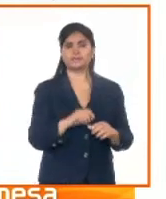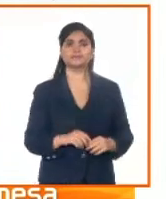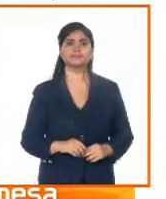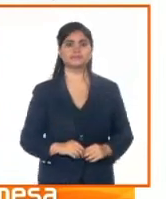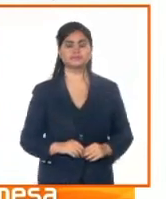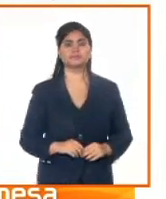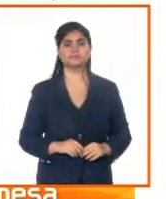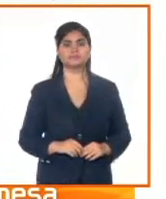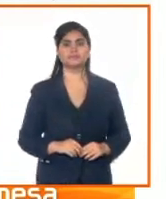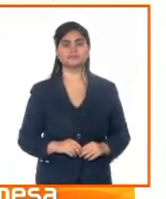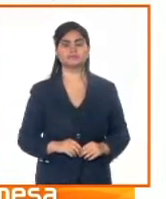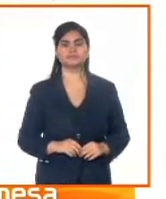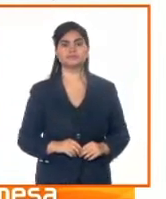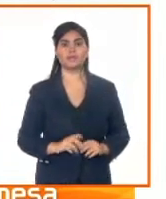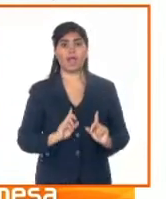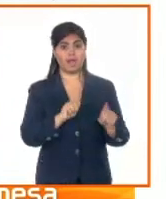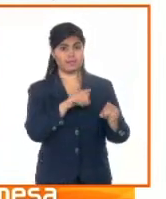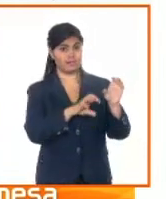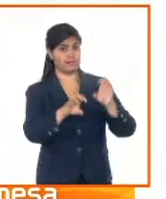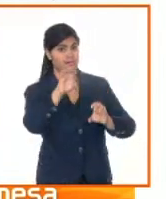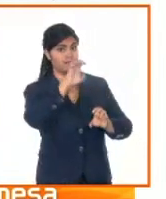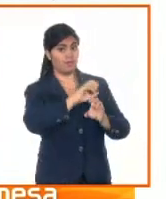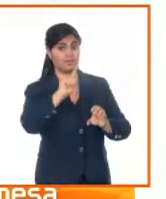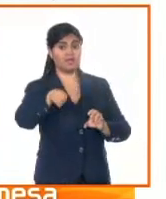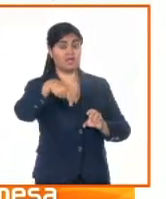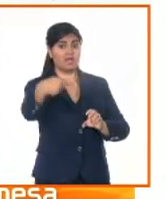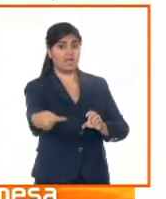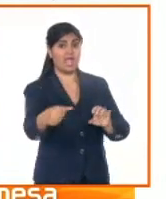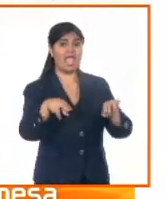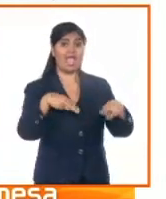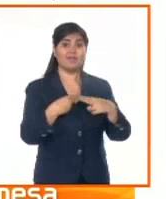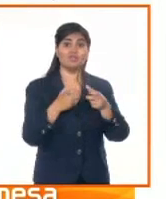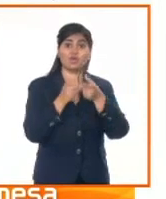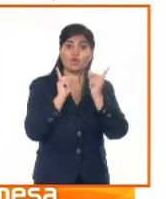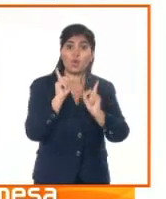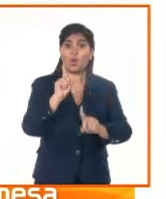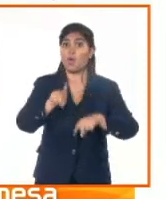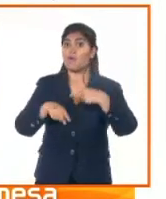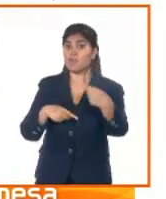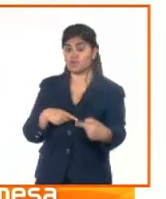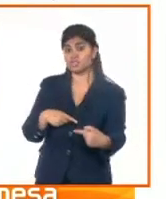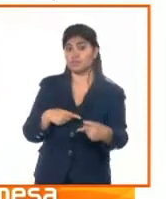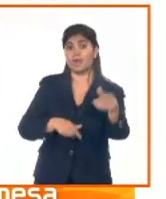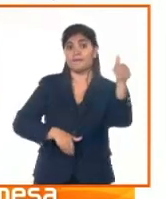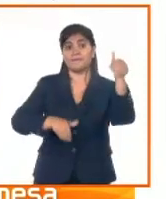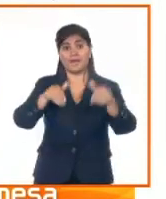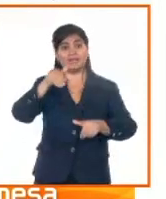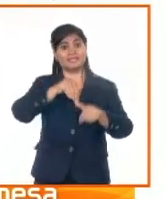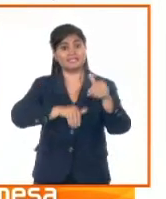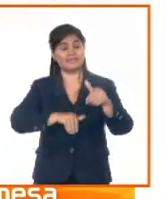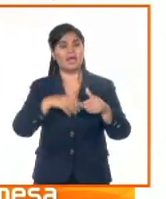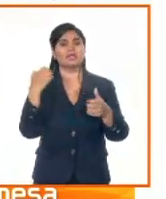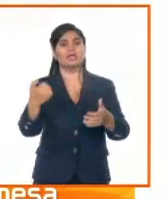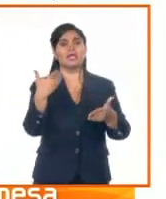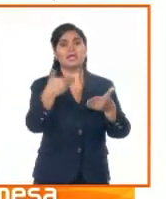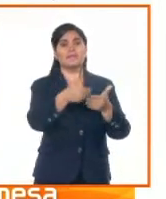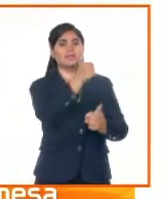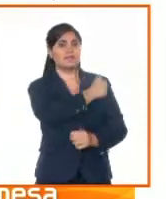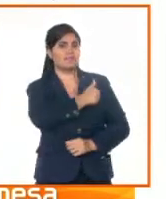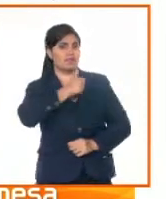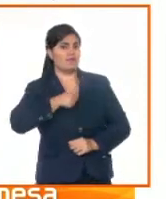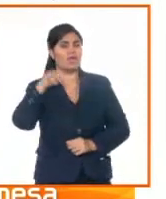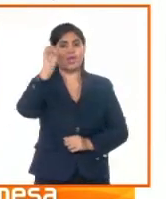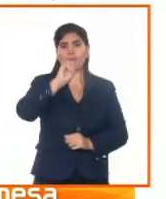incluirá en una próxima reunión a participantes de sectores empresariales, incluidas